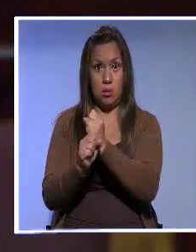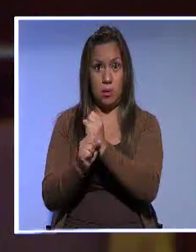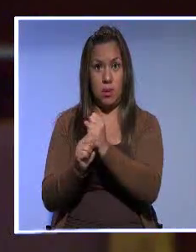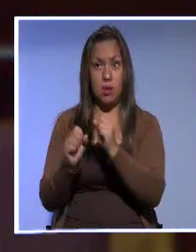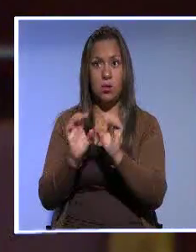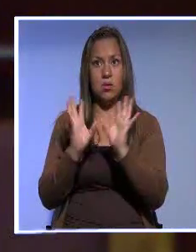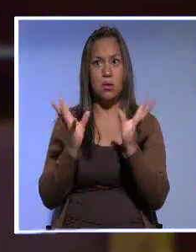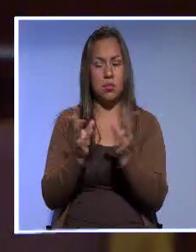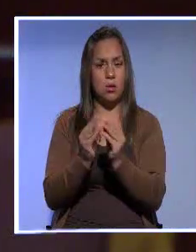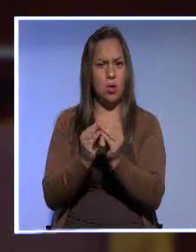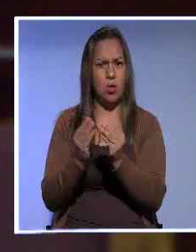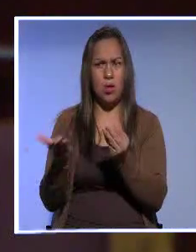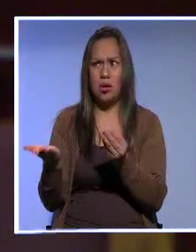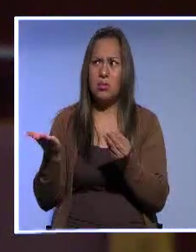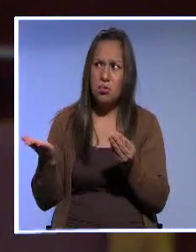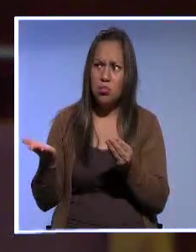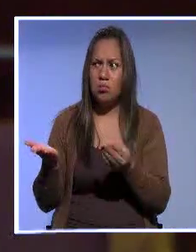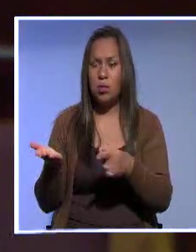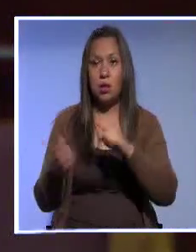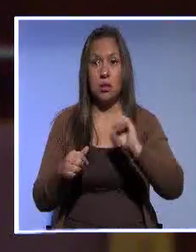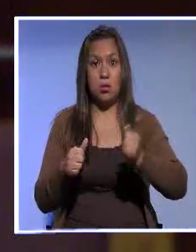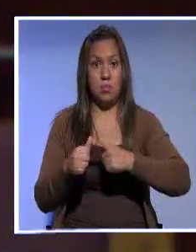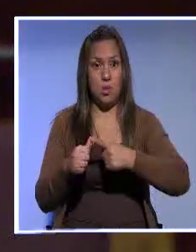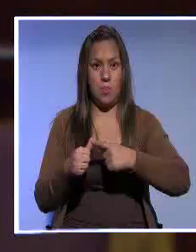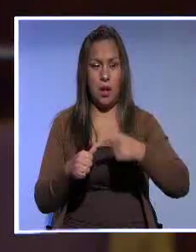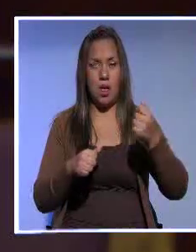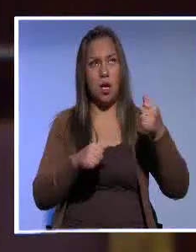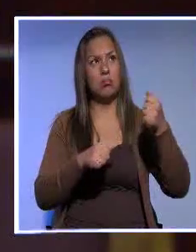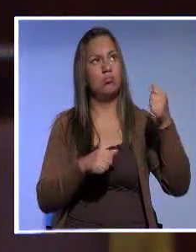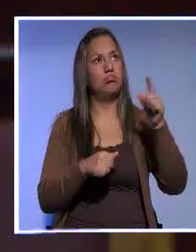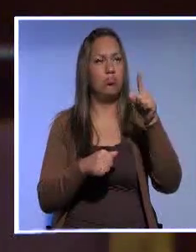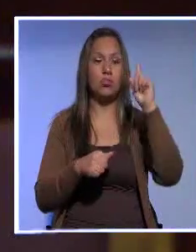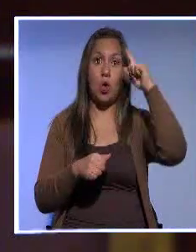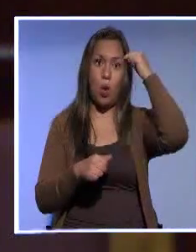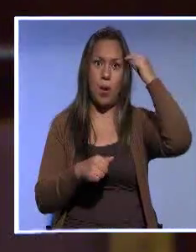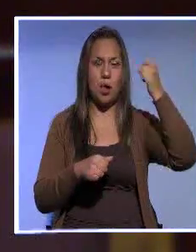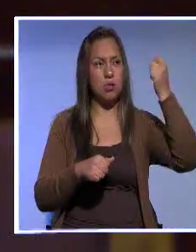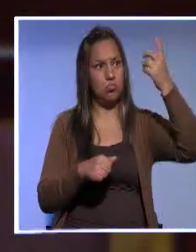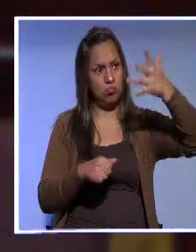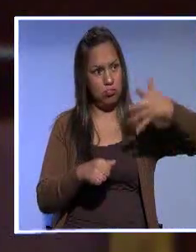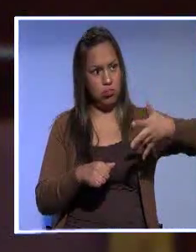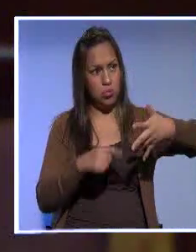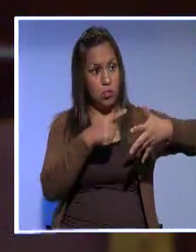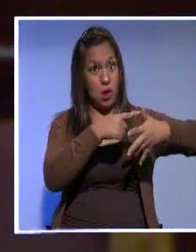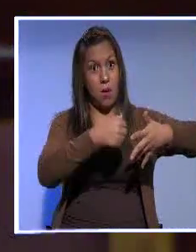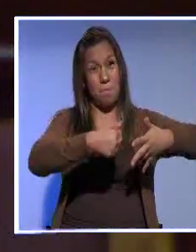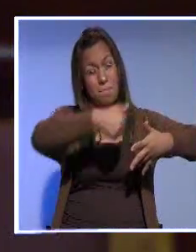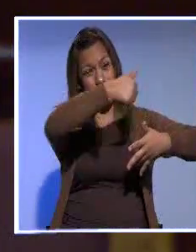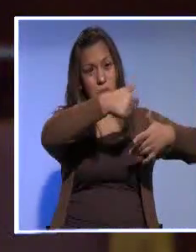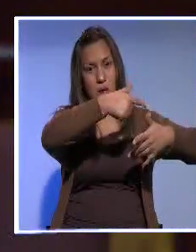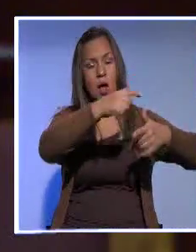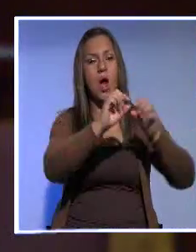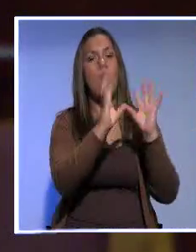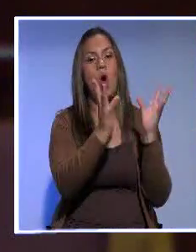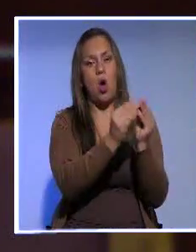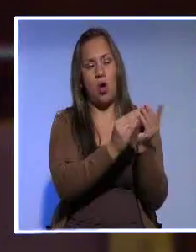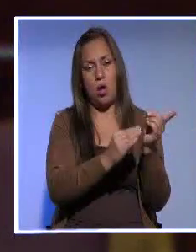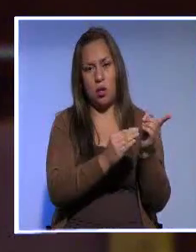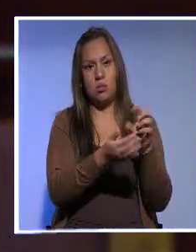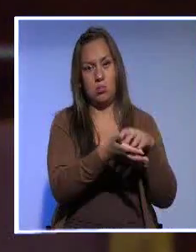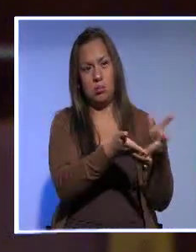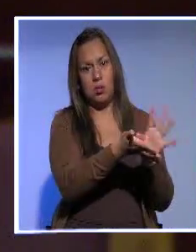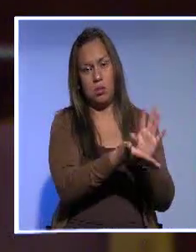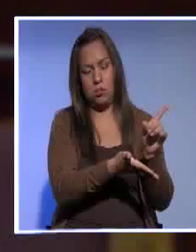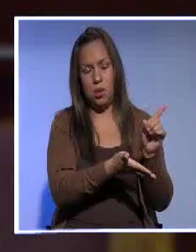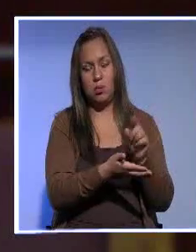una institución productiva. Es la primera función del Estado en materia legislativa. Y, por lo tanto, esta institución, como es hoy,